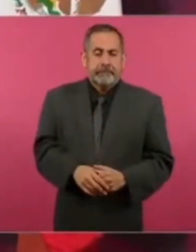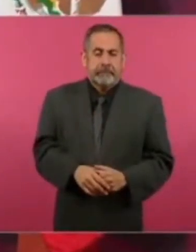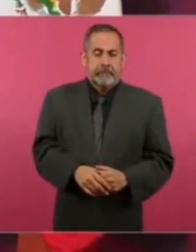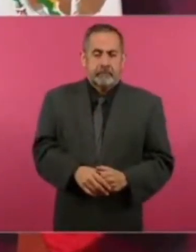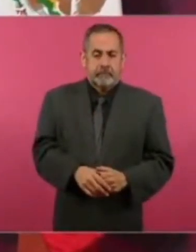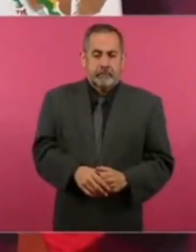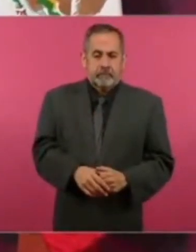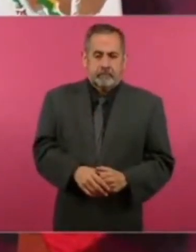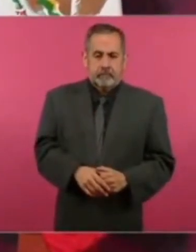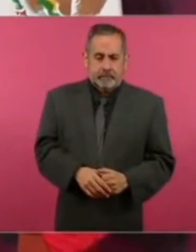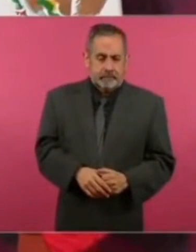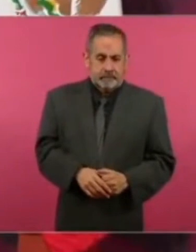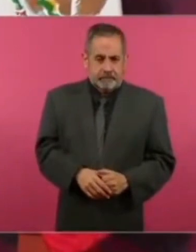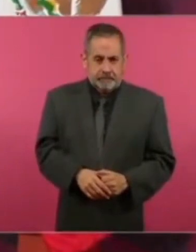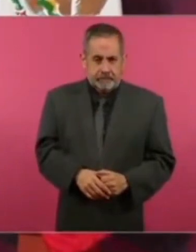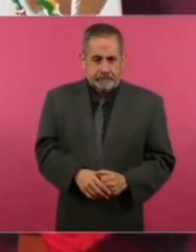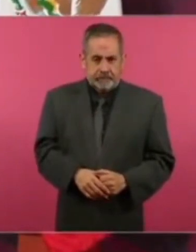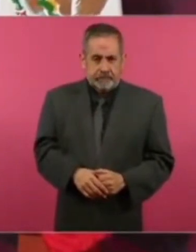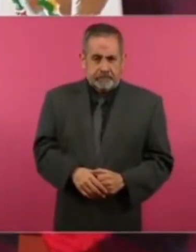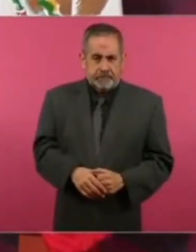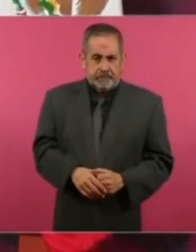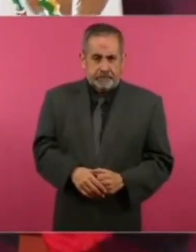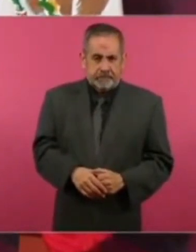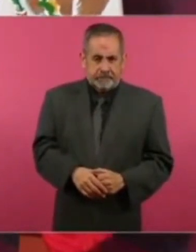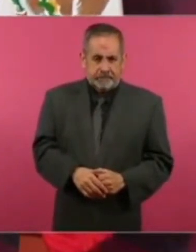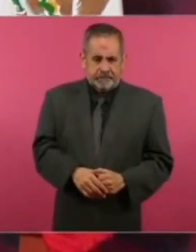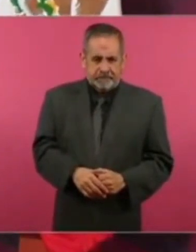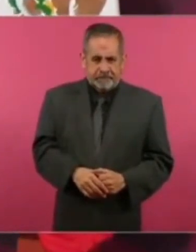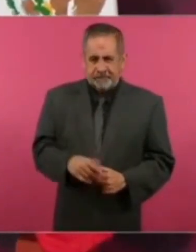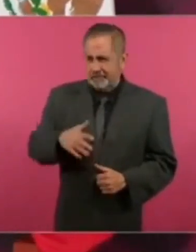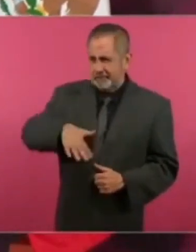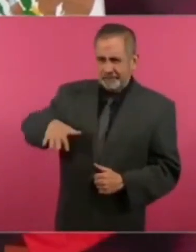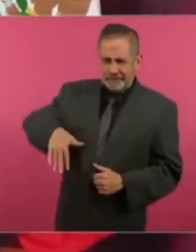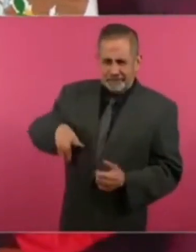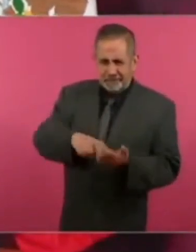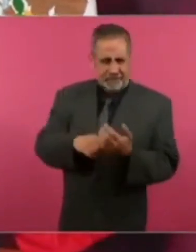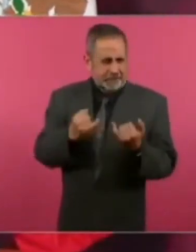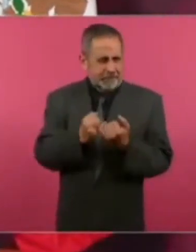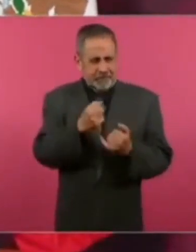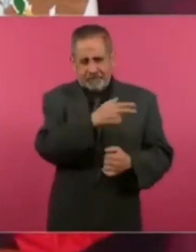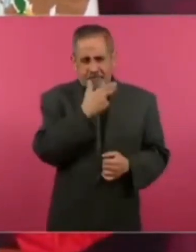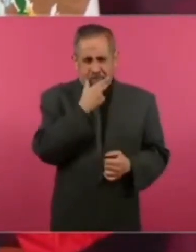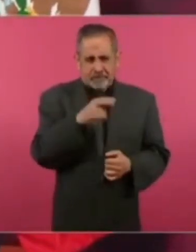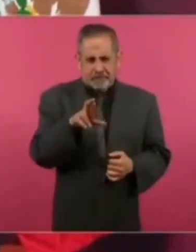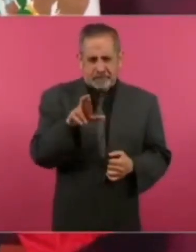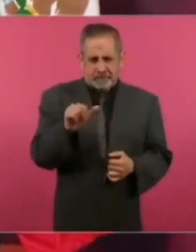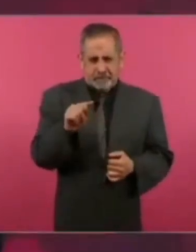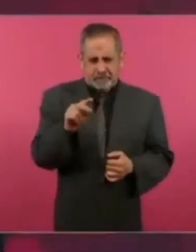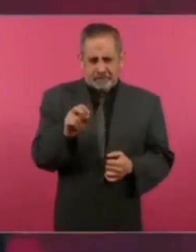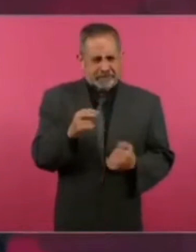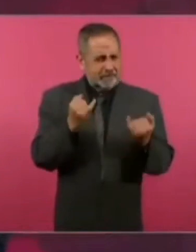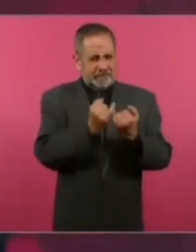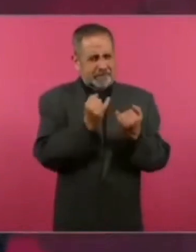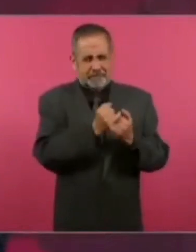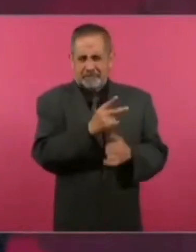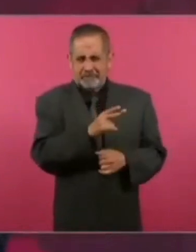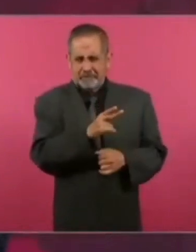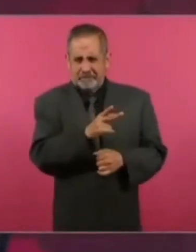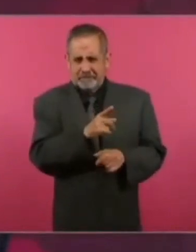a un señor así como este rato de ese corte